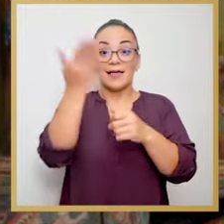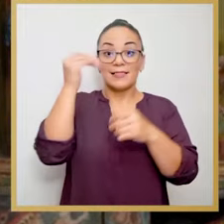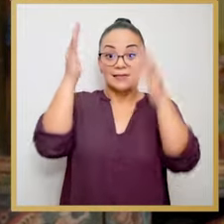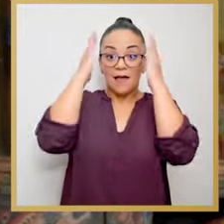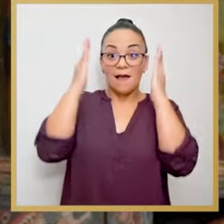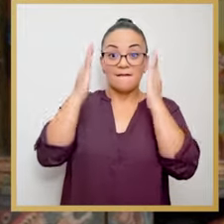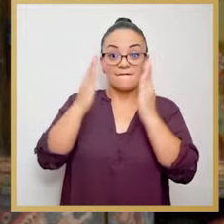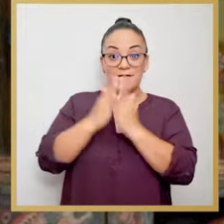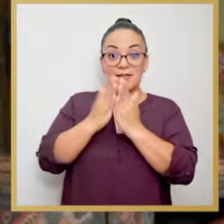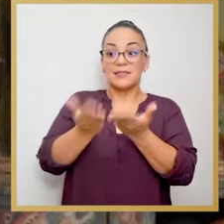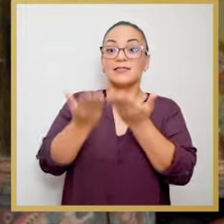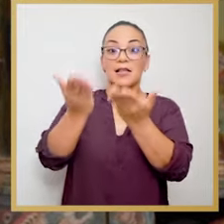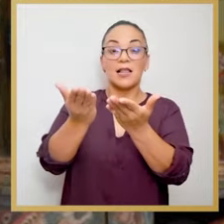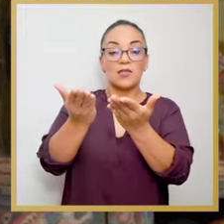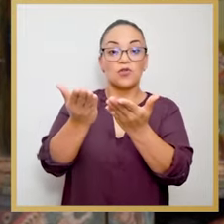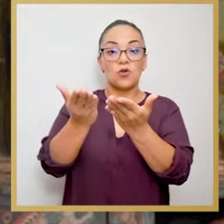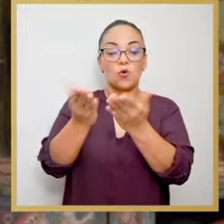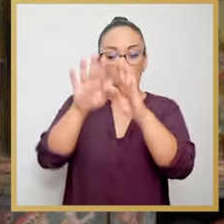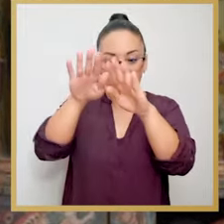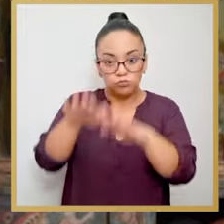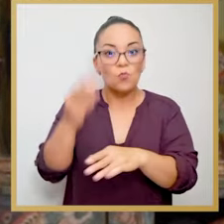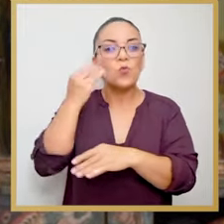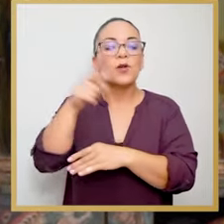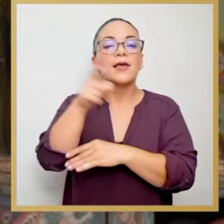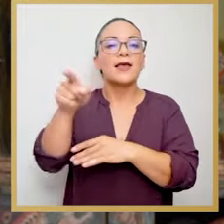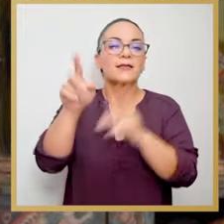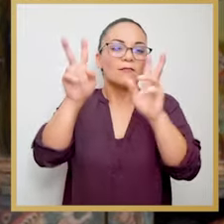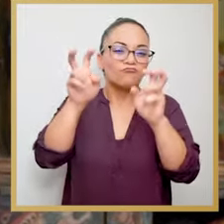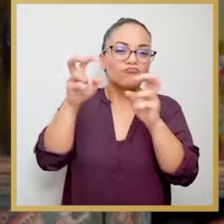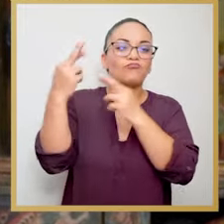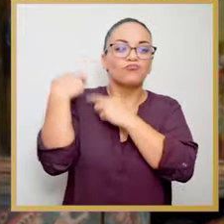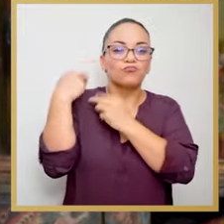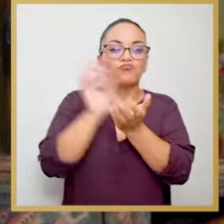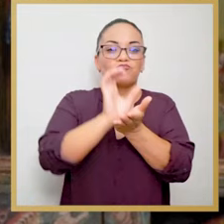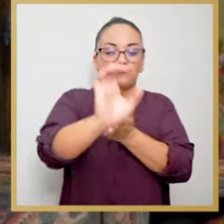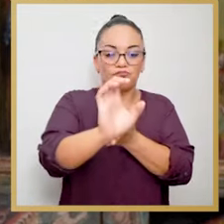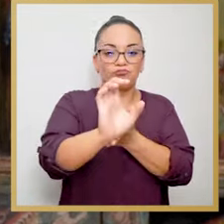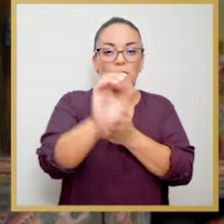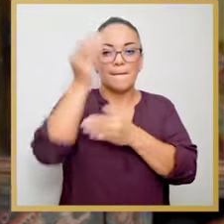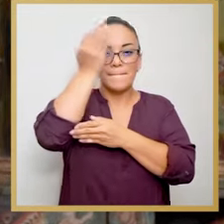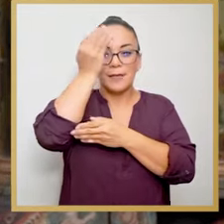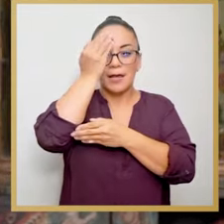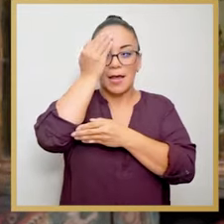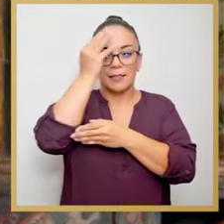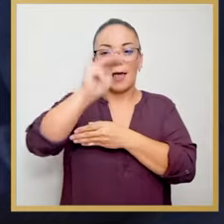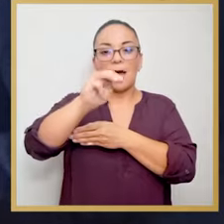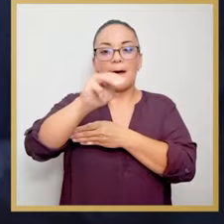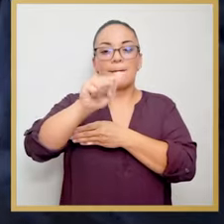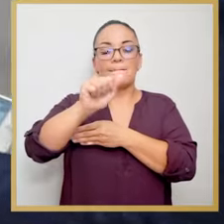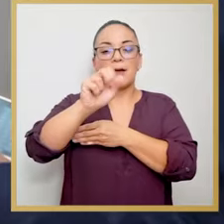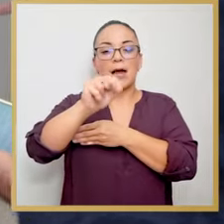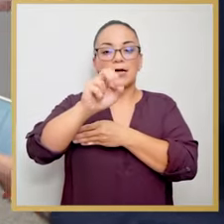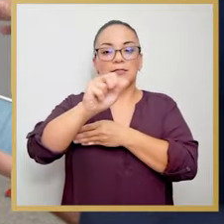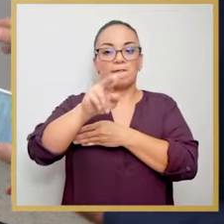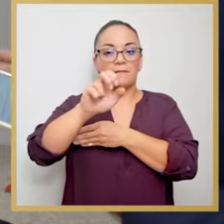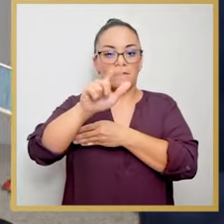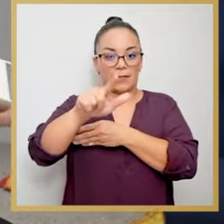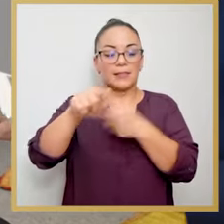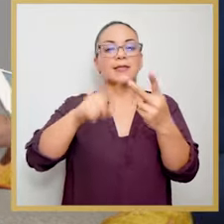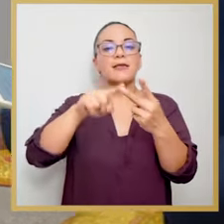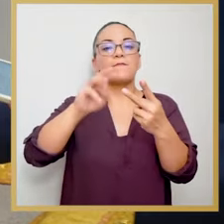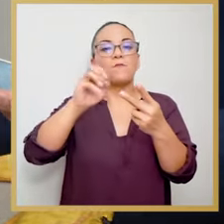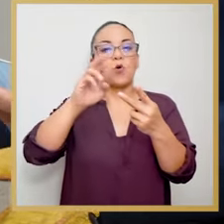a la Virgen el haber rechazado la invasión de los piratas Morgan y Mansfield. Muy interesante.